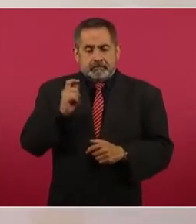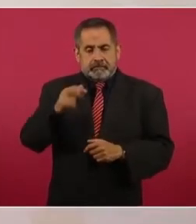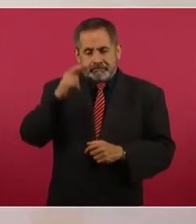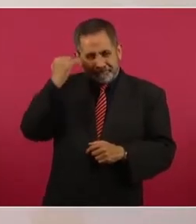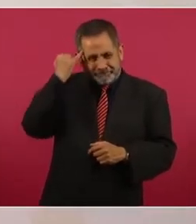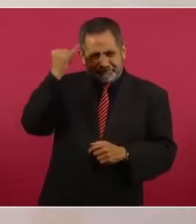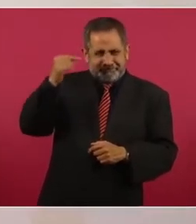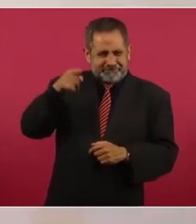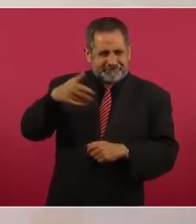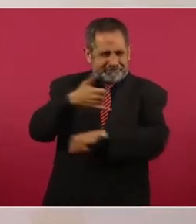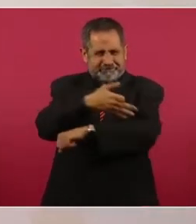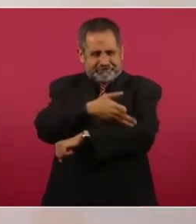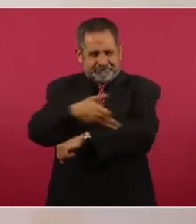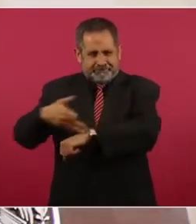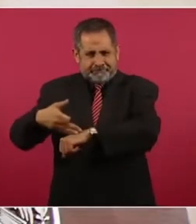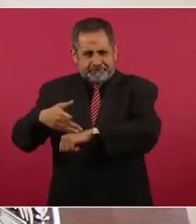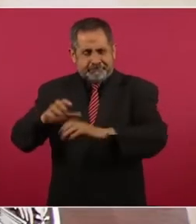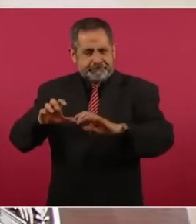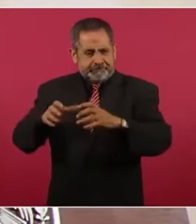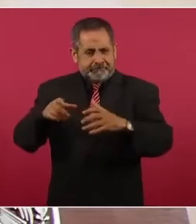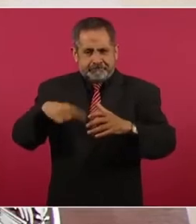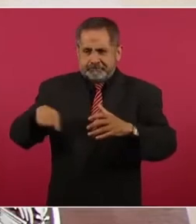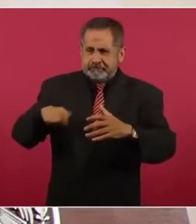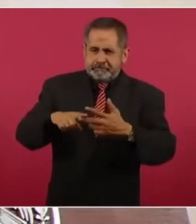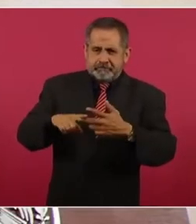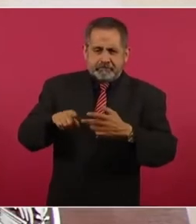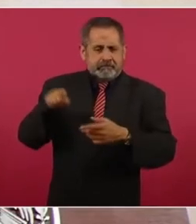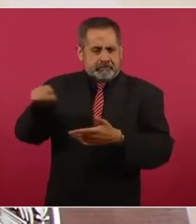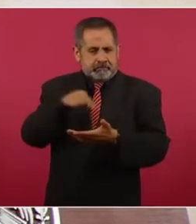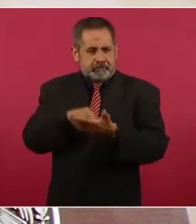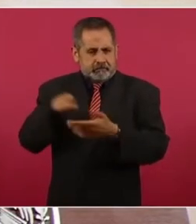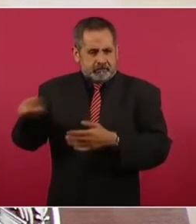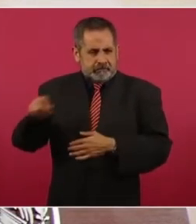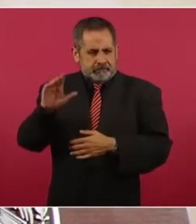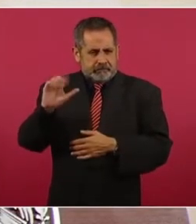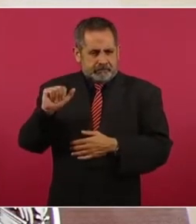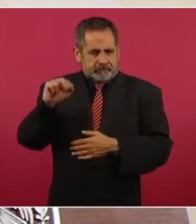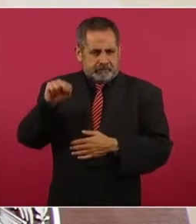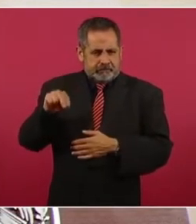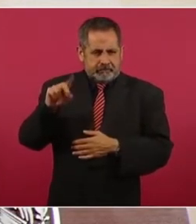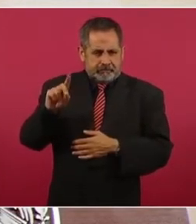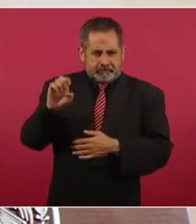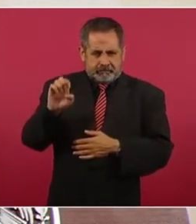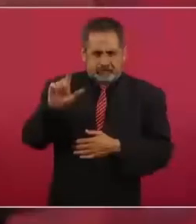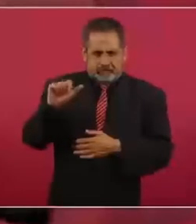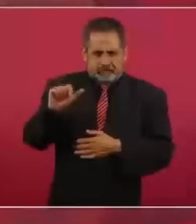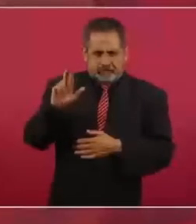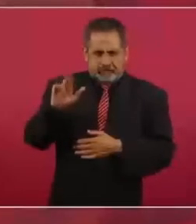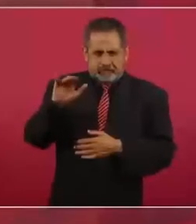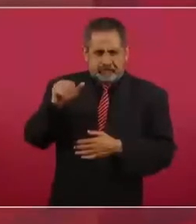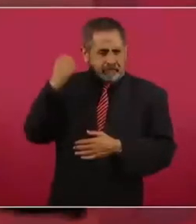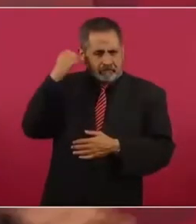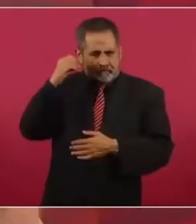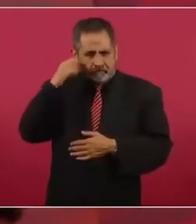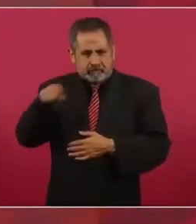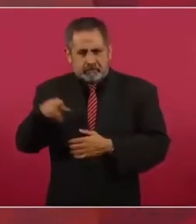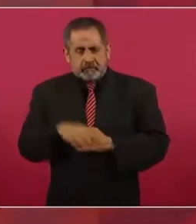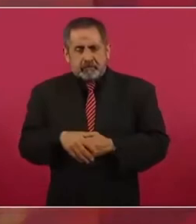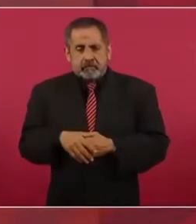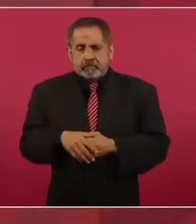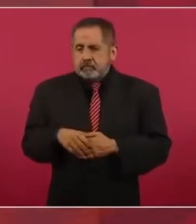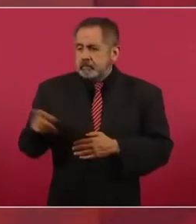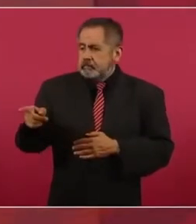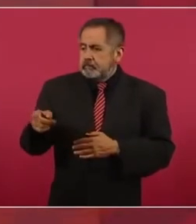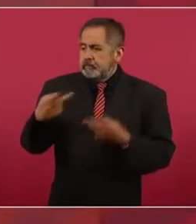de Candelaria Los Itchia, que se le muere su